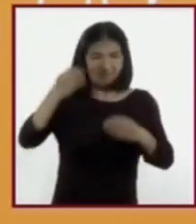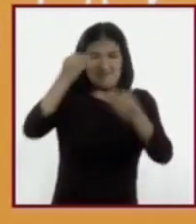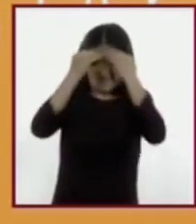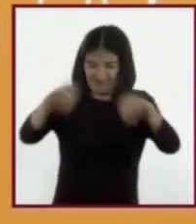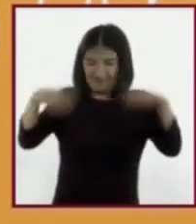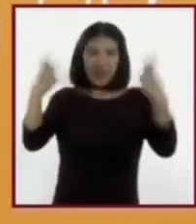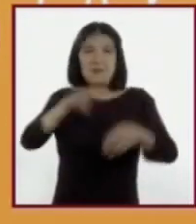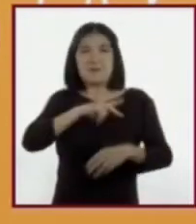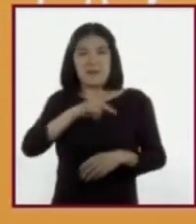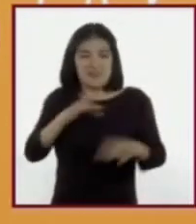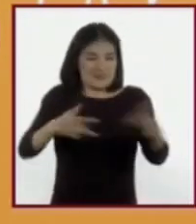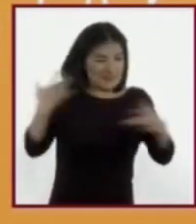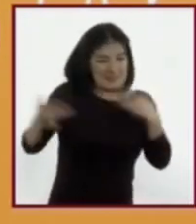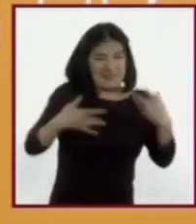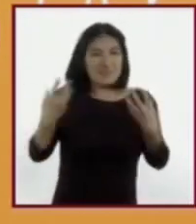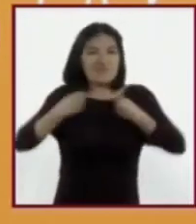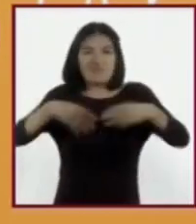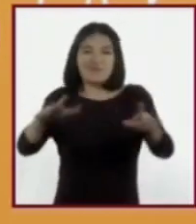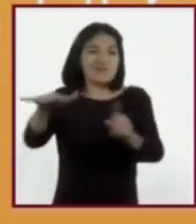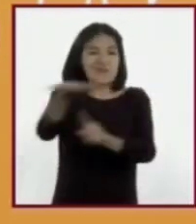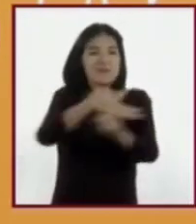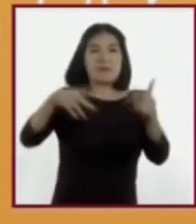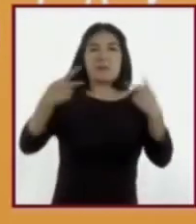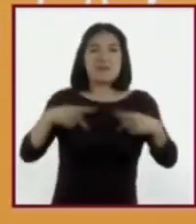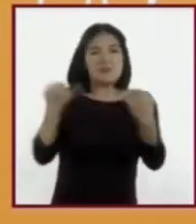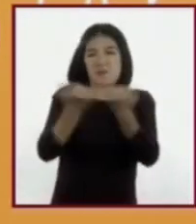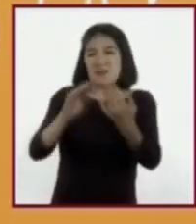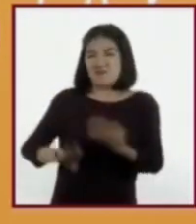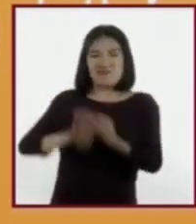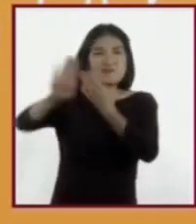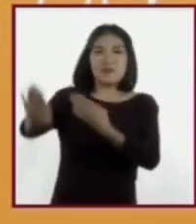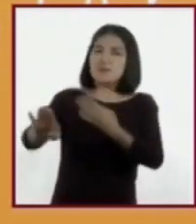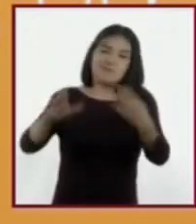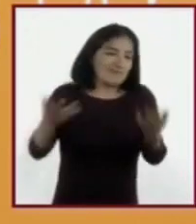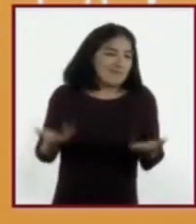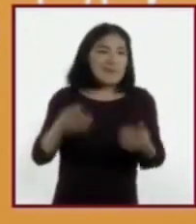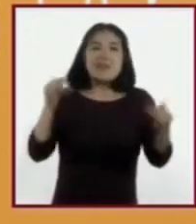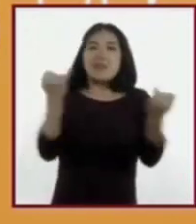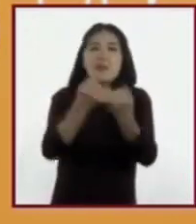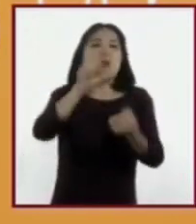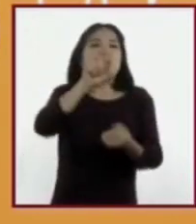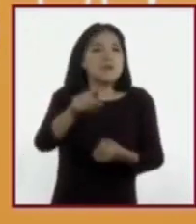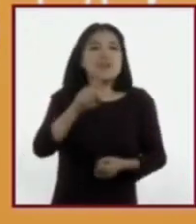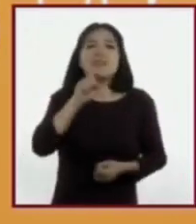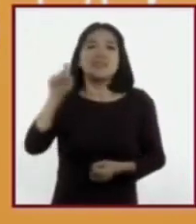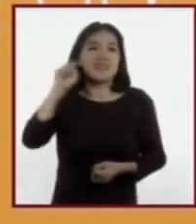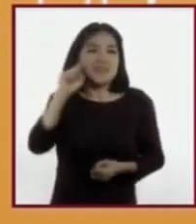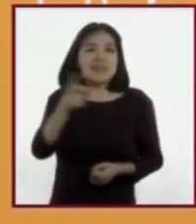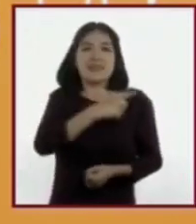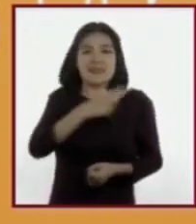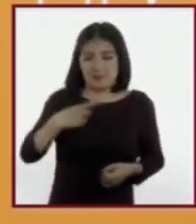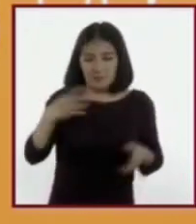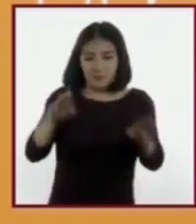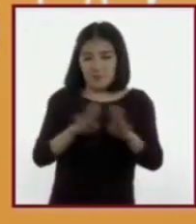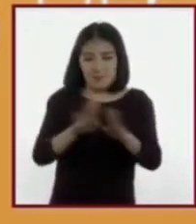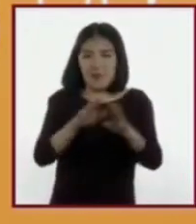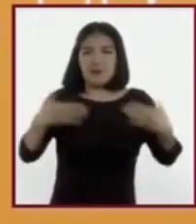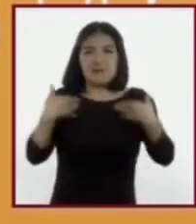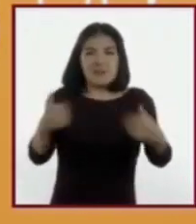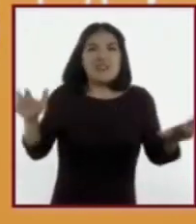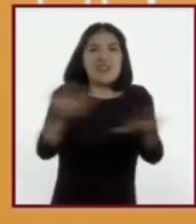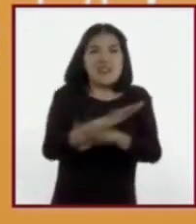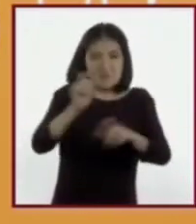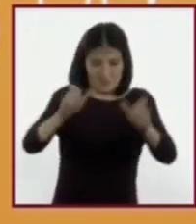pensamientos y a nuestro alrededor. La sexualidad es así. Implica mucho más que los cambios físicos que